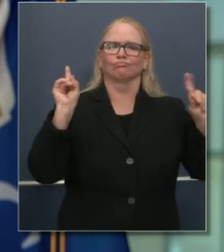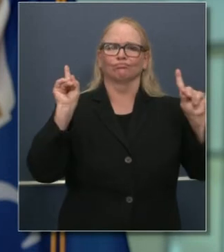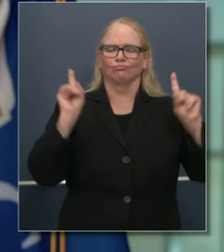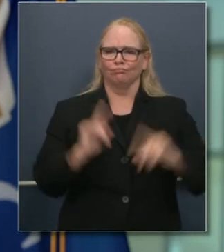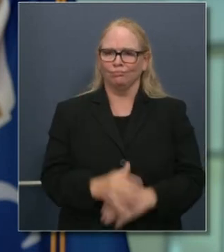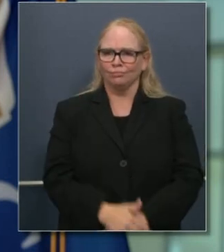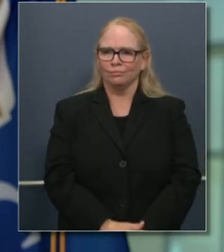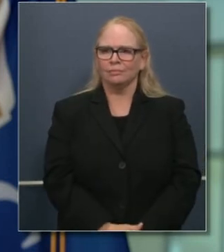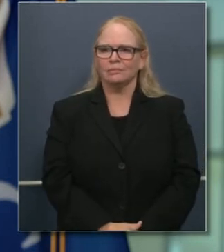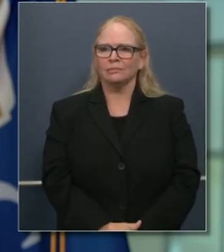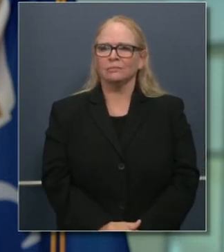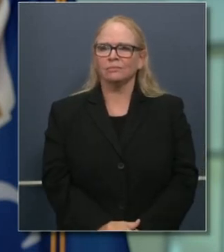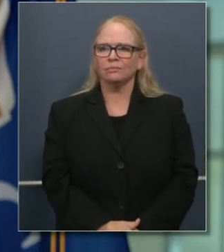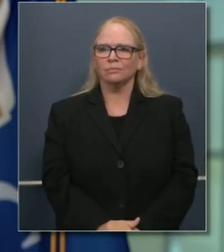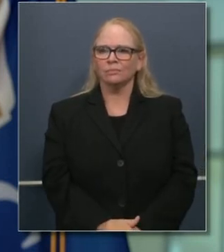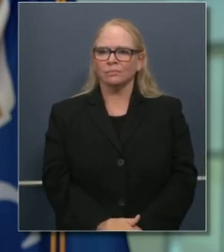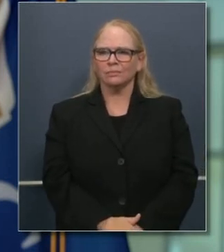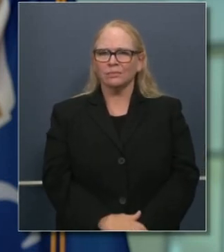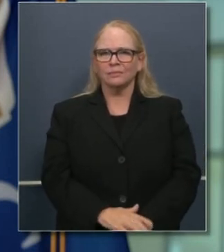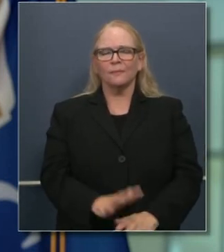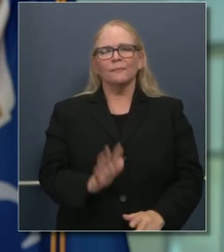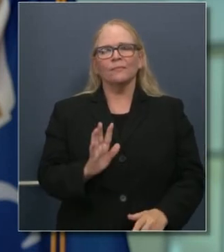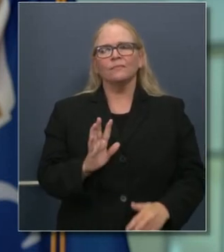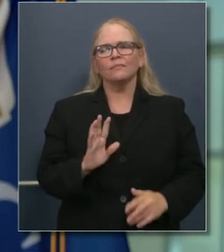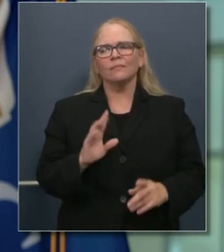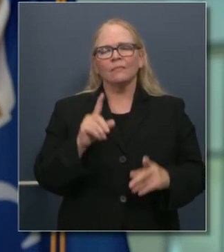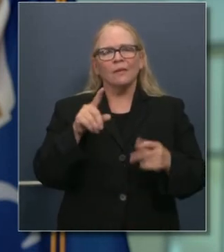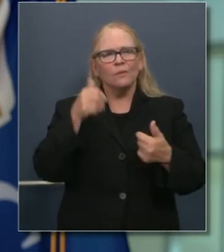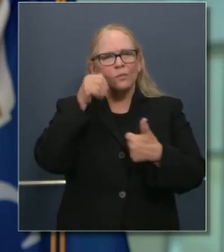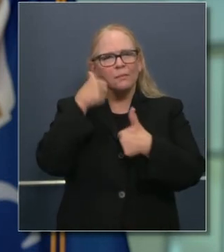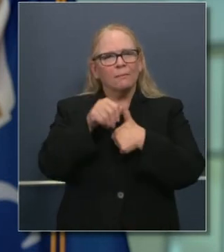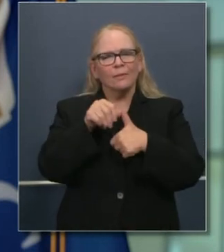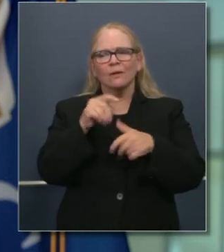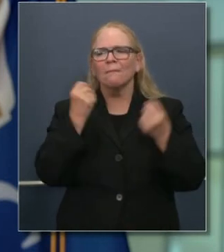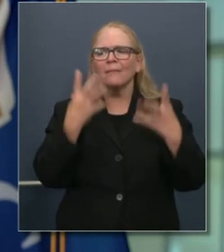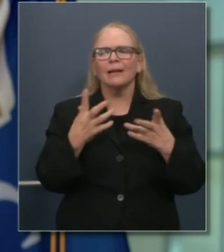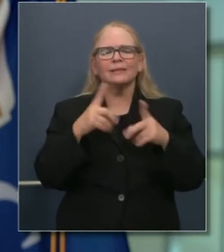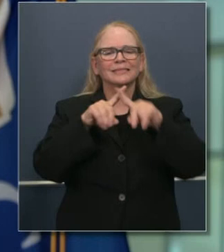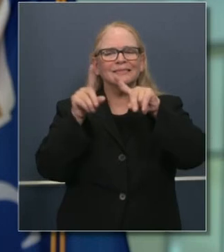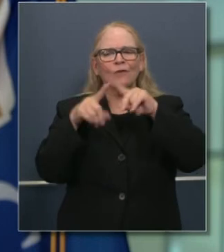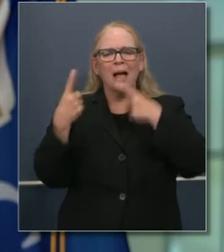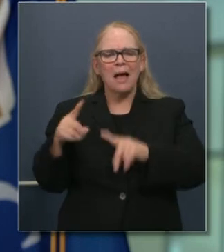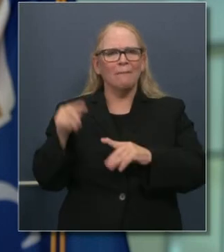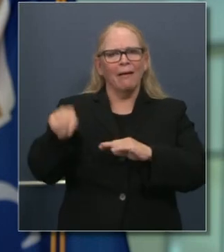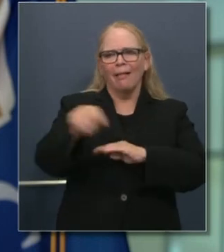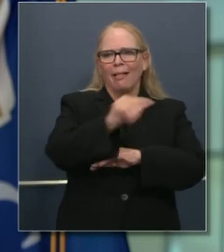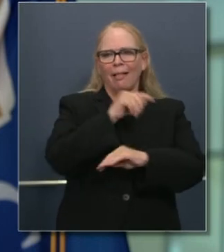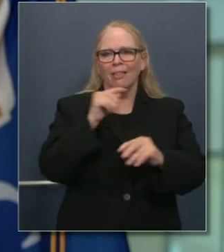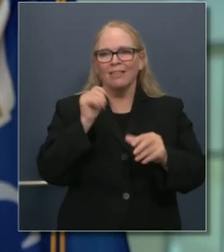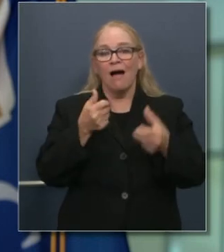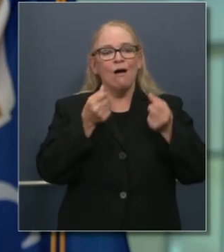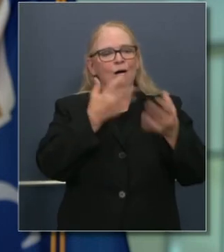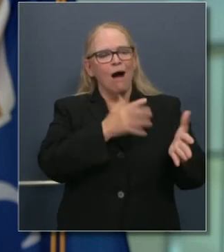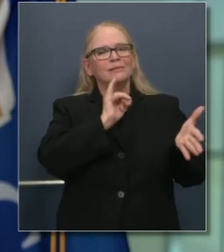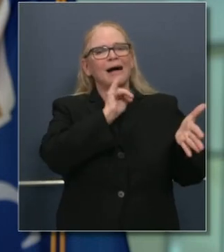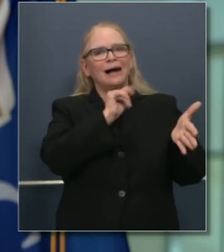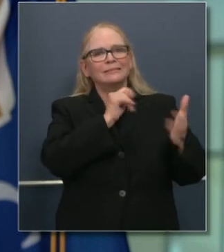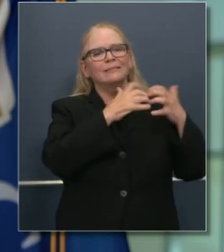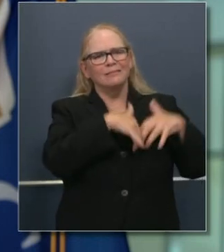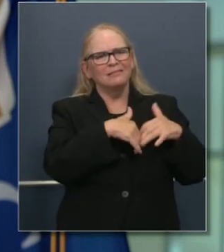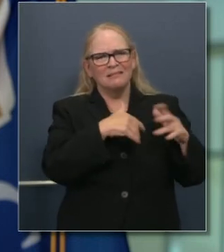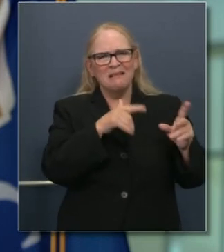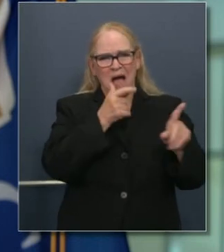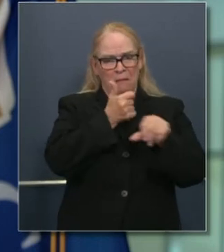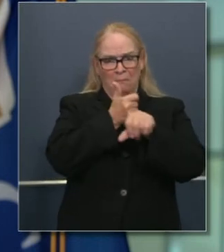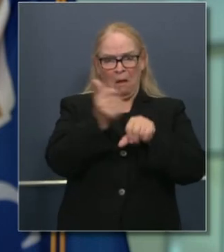Hay también cuestiones sobre decisiones personales. Pero al final del día es cuestión de factores. Cuestiones de redundancia que